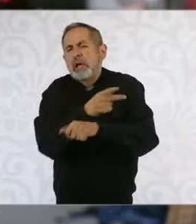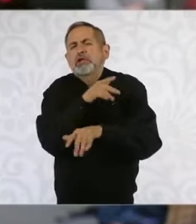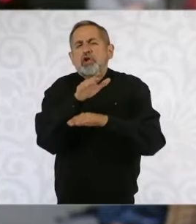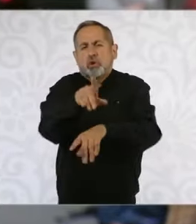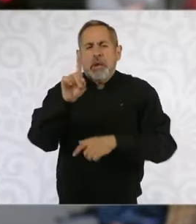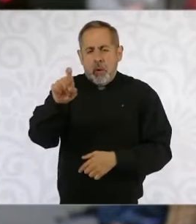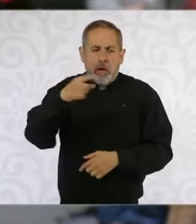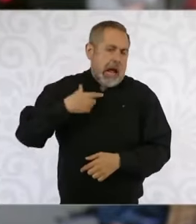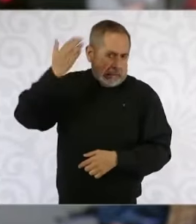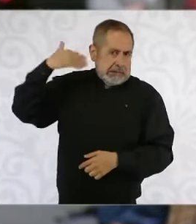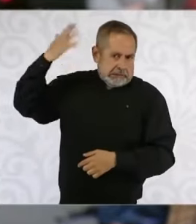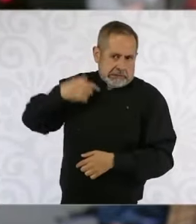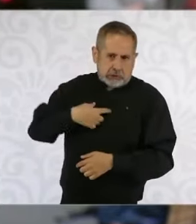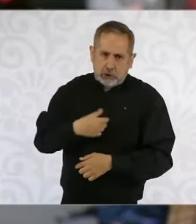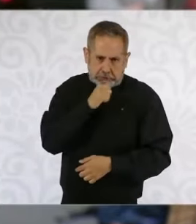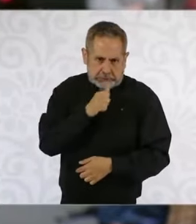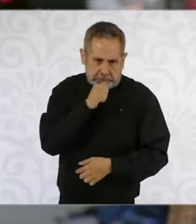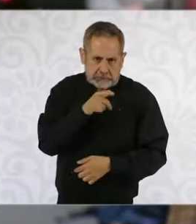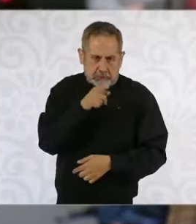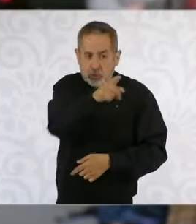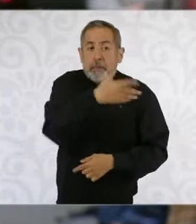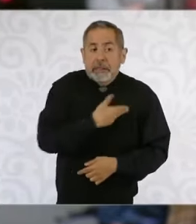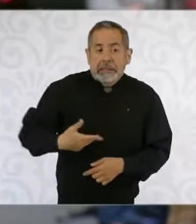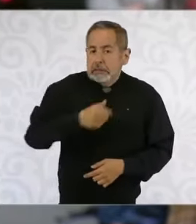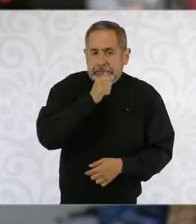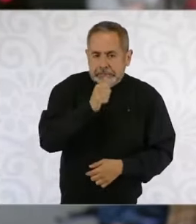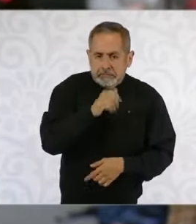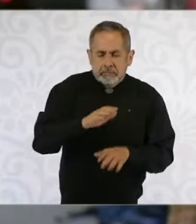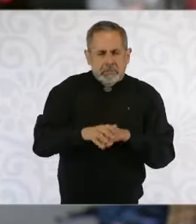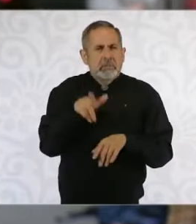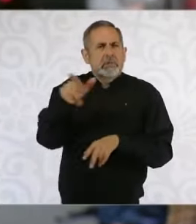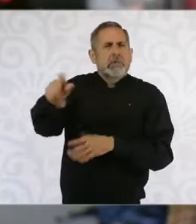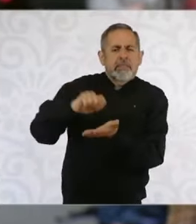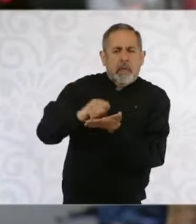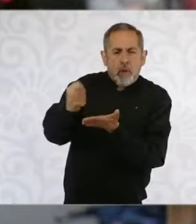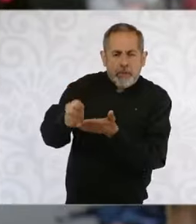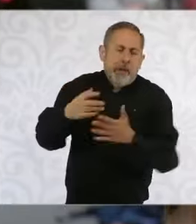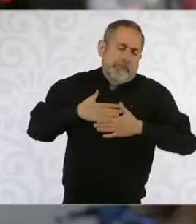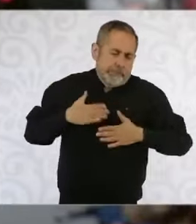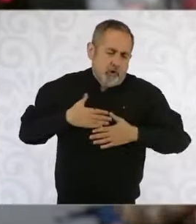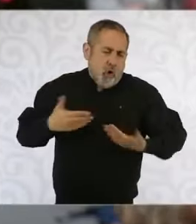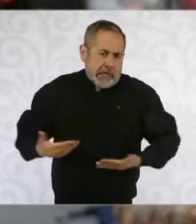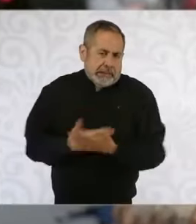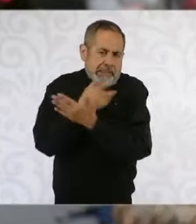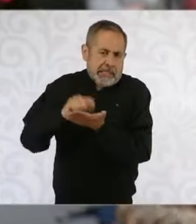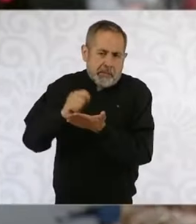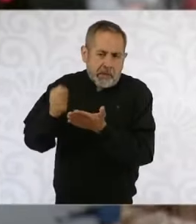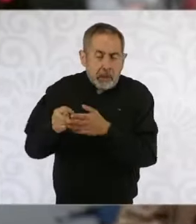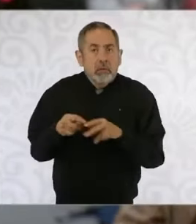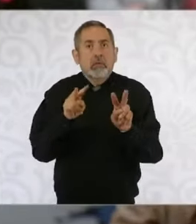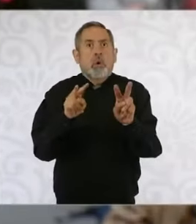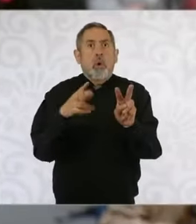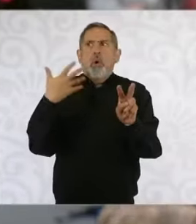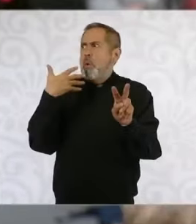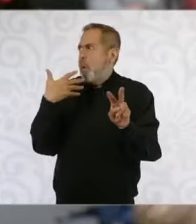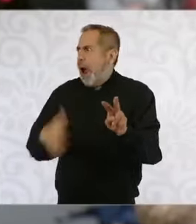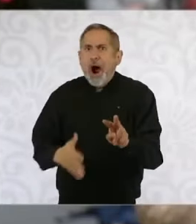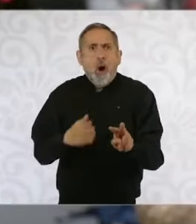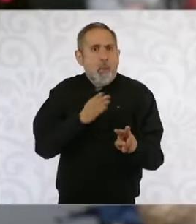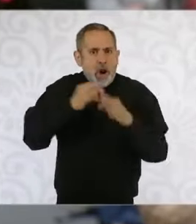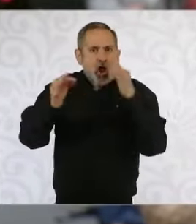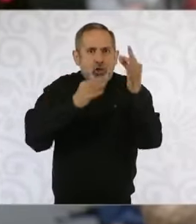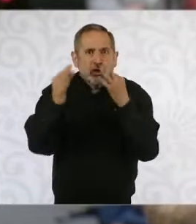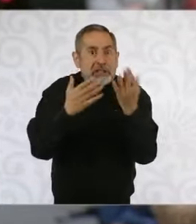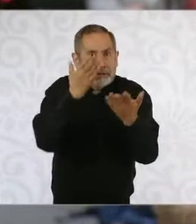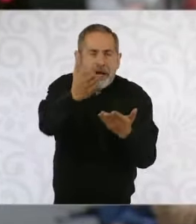pues era un tema pendiente que estaba para Tamaulipas, para mi tierra. Hoy, pues bueno, las buenas noticias han llegado